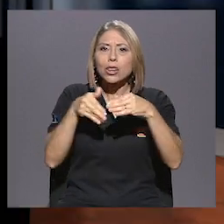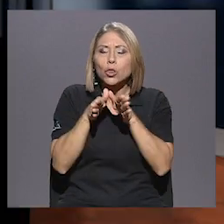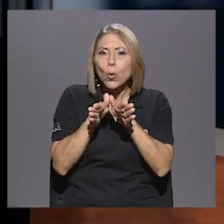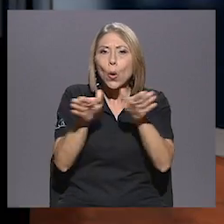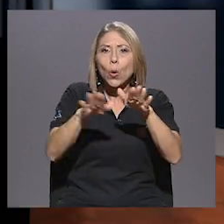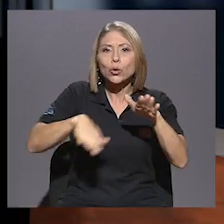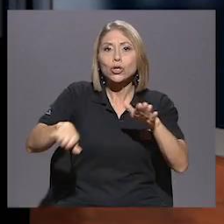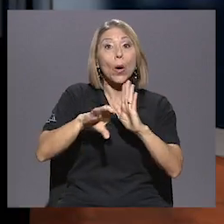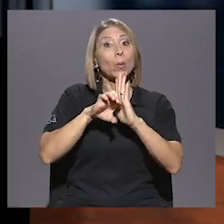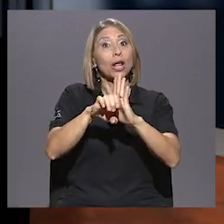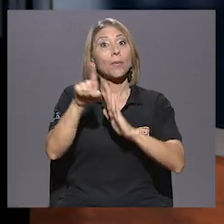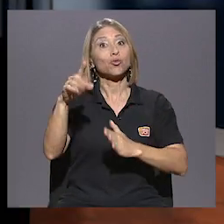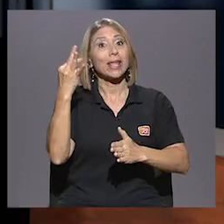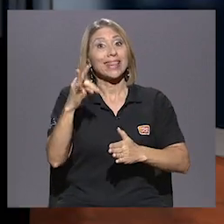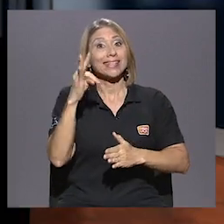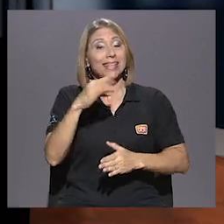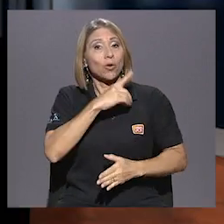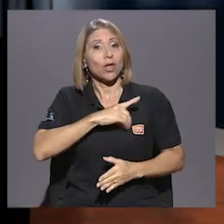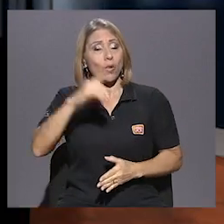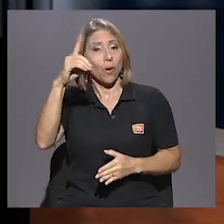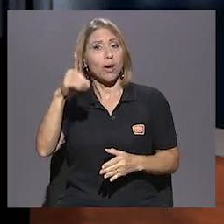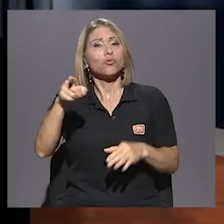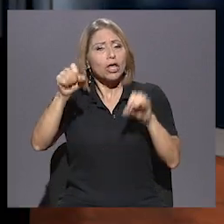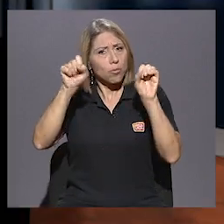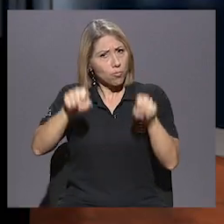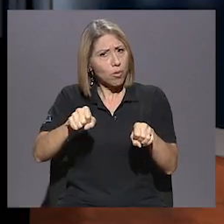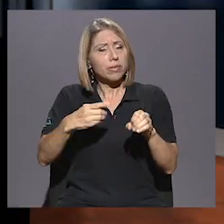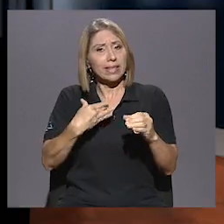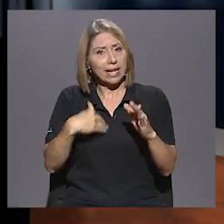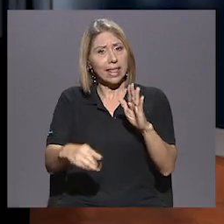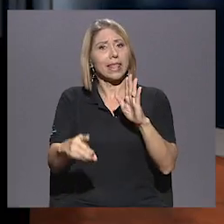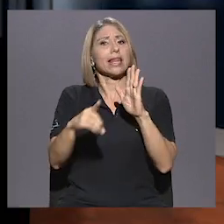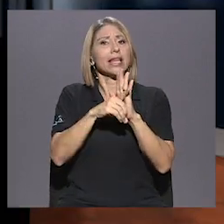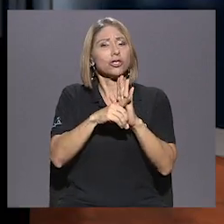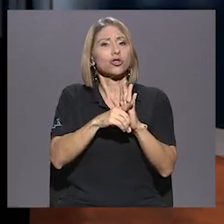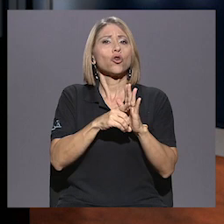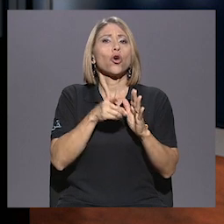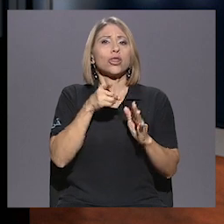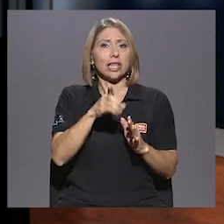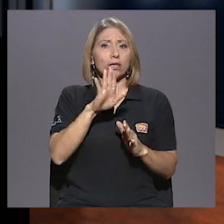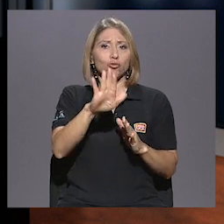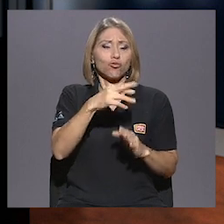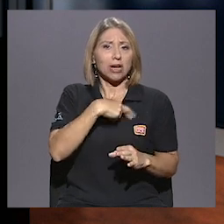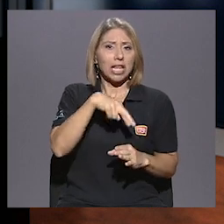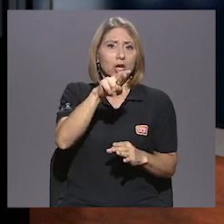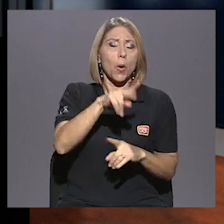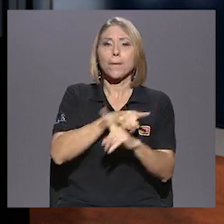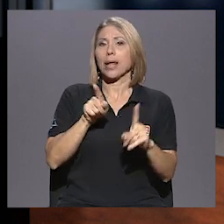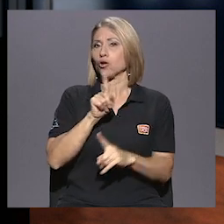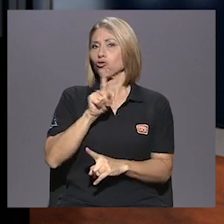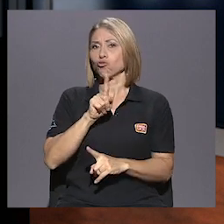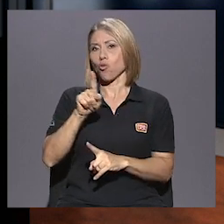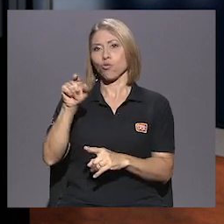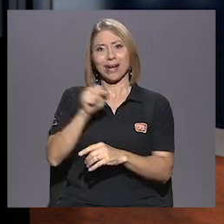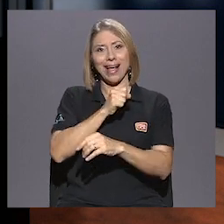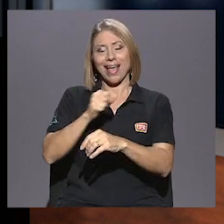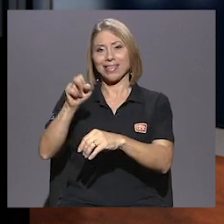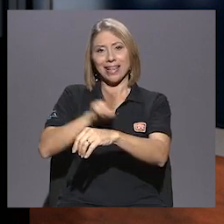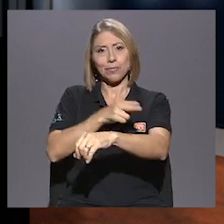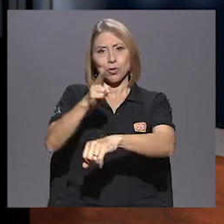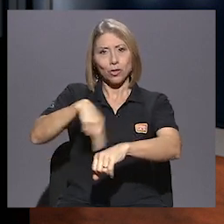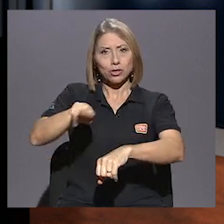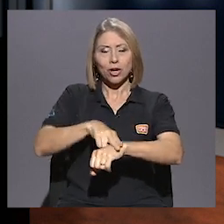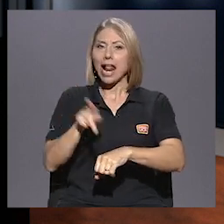ejemplo, tiene todo el derecho de profesar esta religión y abstenerse de cantar el himno nacional, no celebrar los cumpleaños y